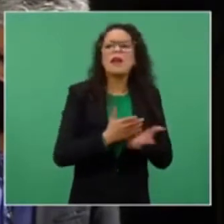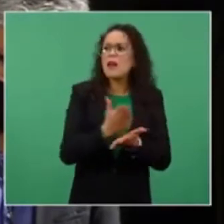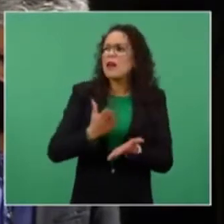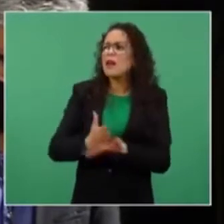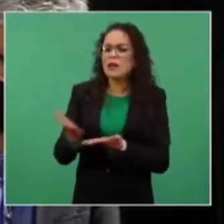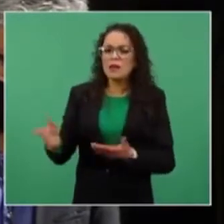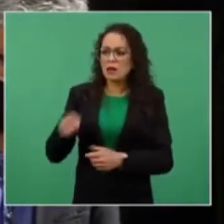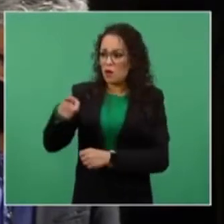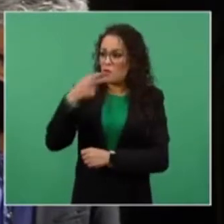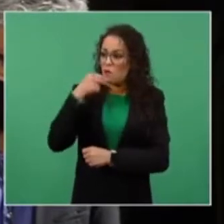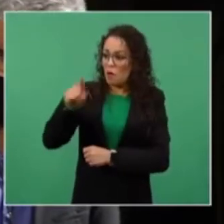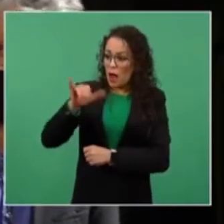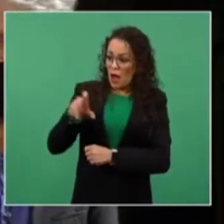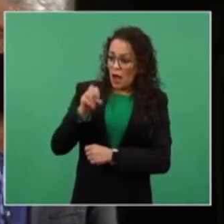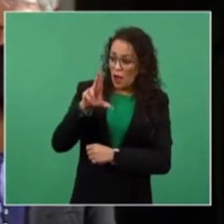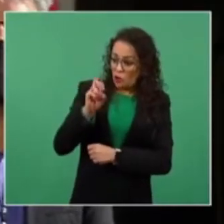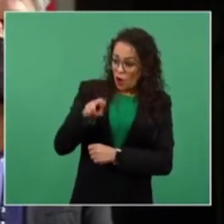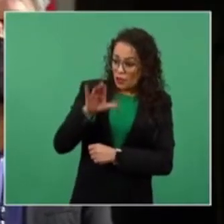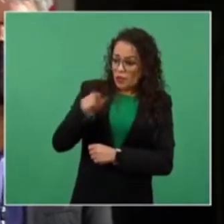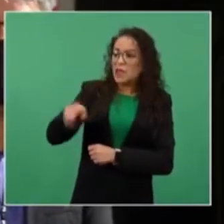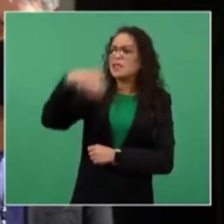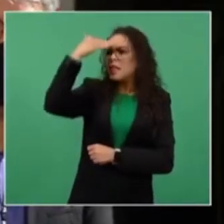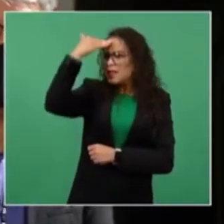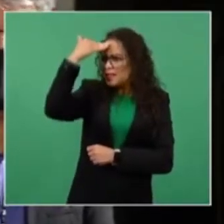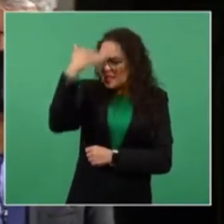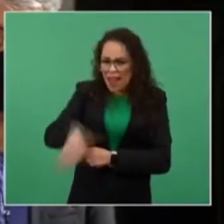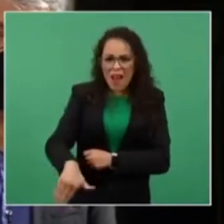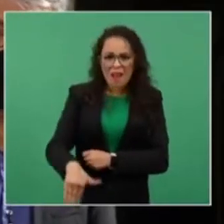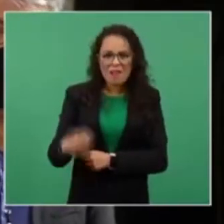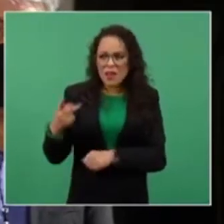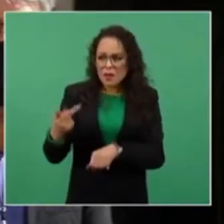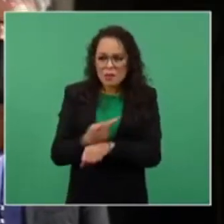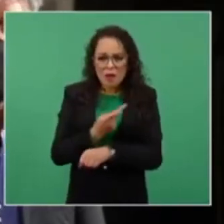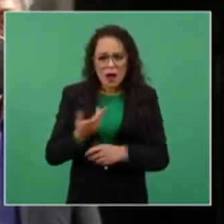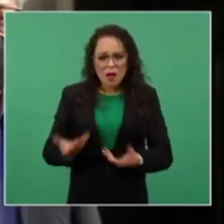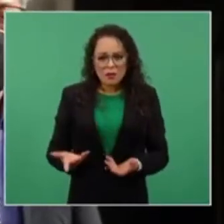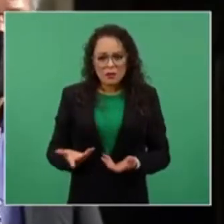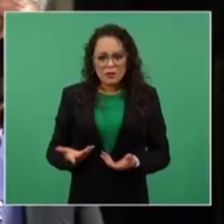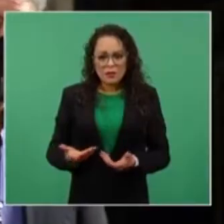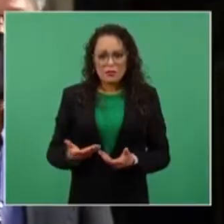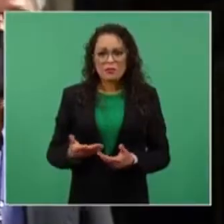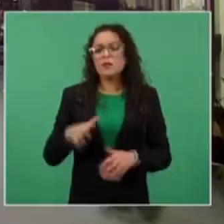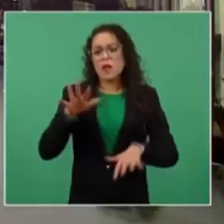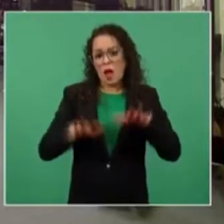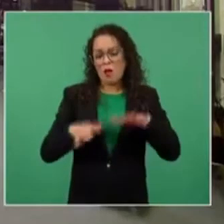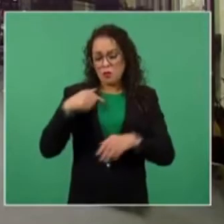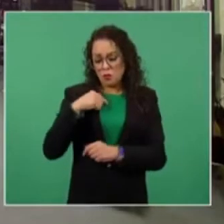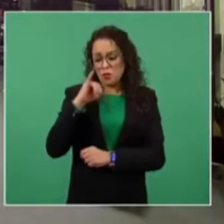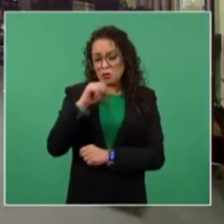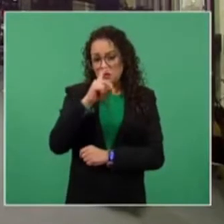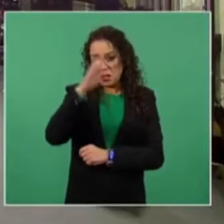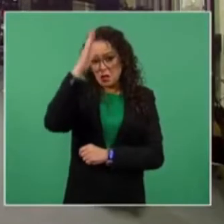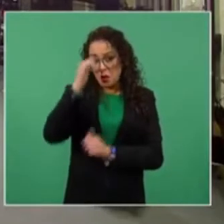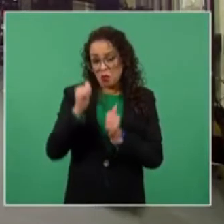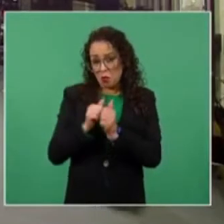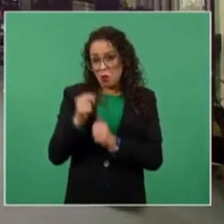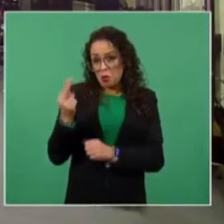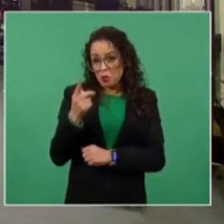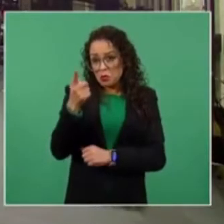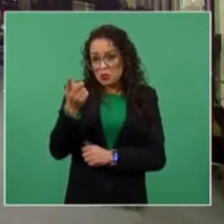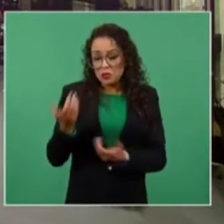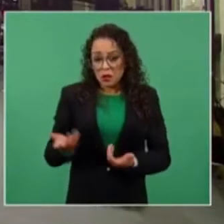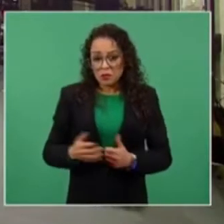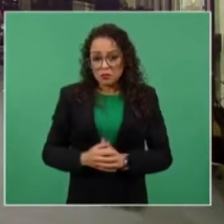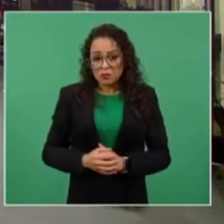estaba enterado de la situación. Porque a veces, yo coincido con usted, yo no pongo en duda ni en tela de juicio la